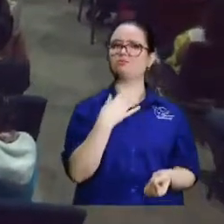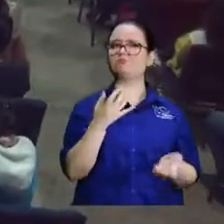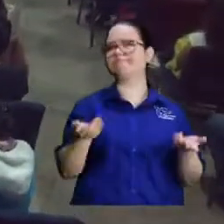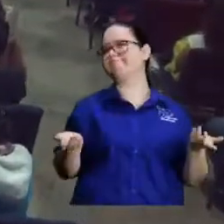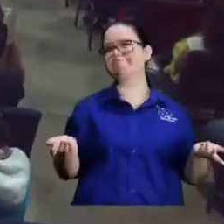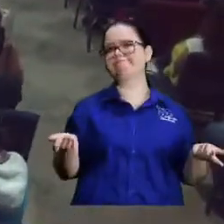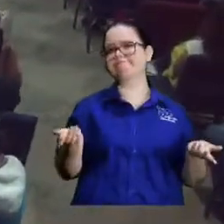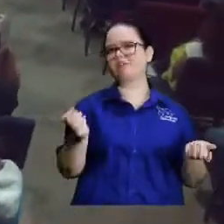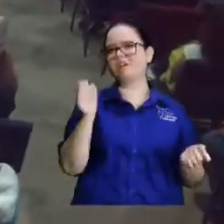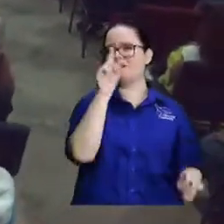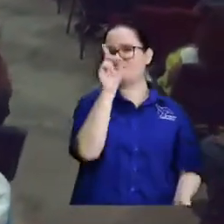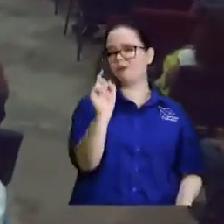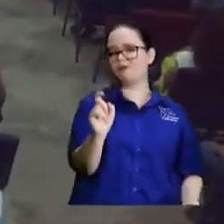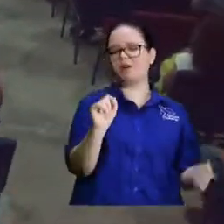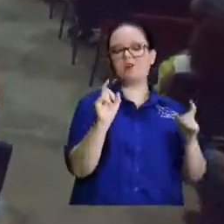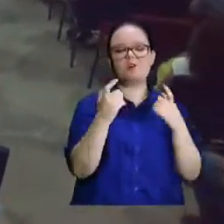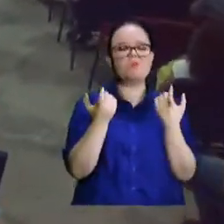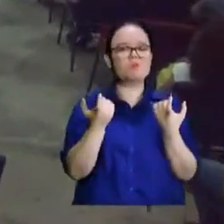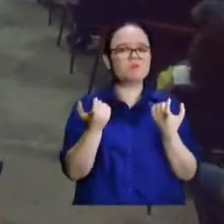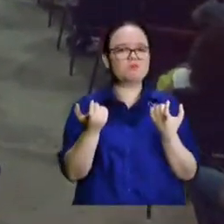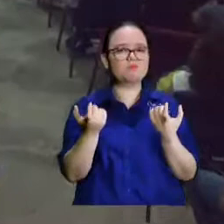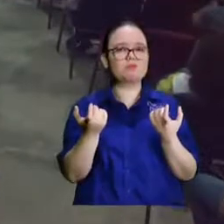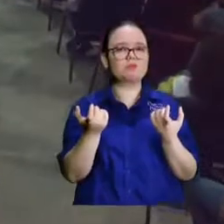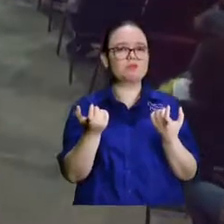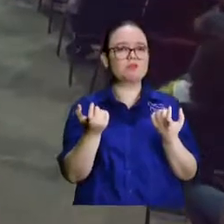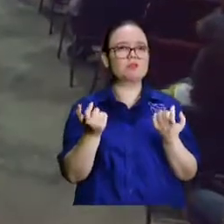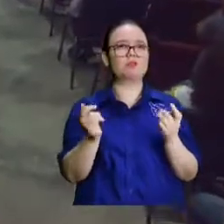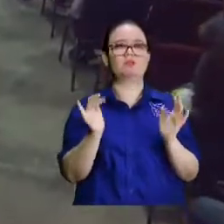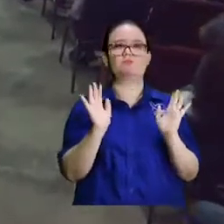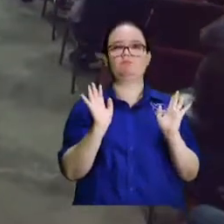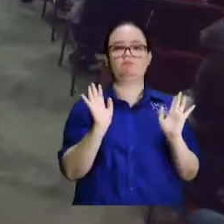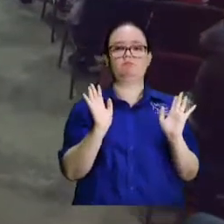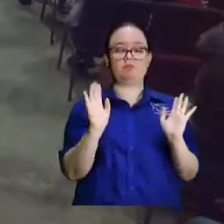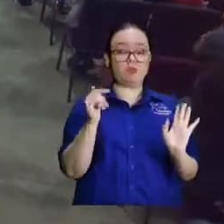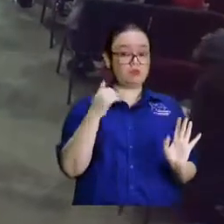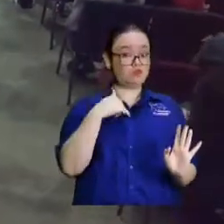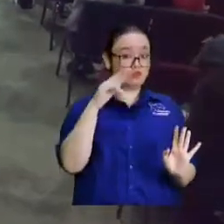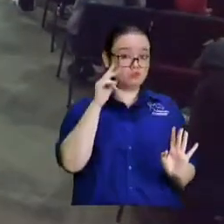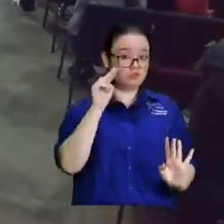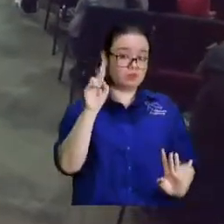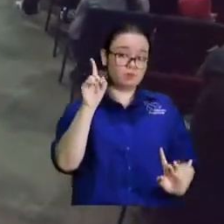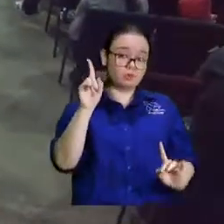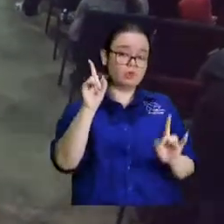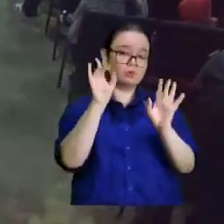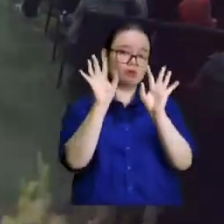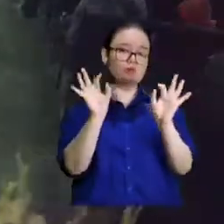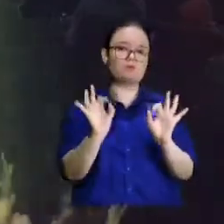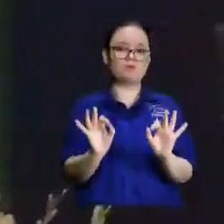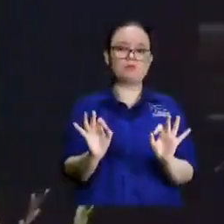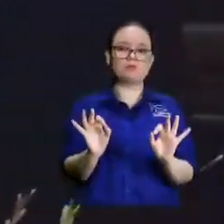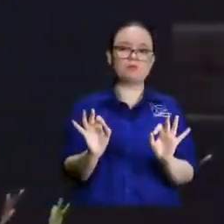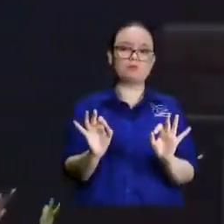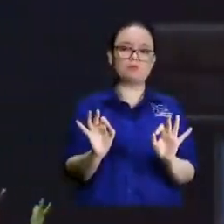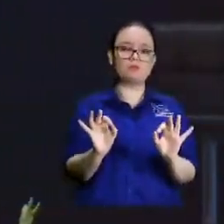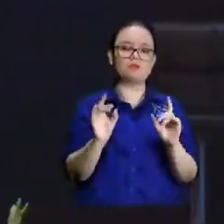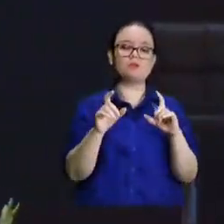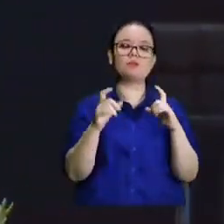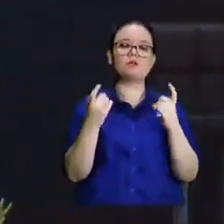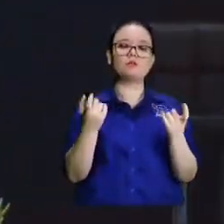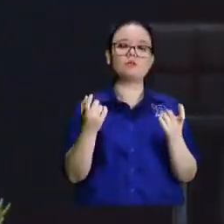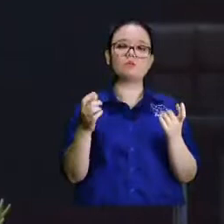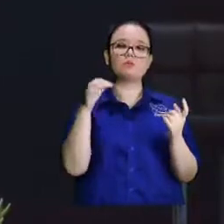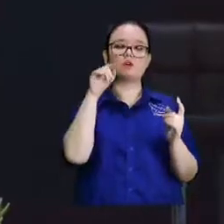Yo solo le veo una forma para amontonar maestros. Las redes sociales.